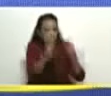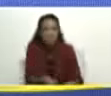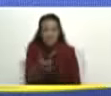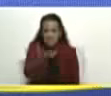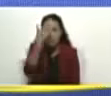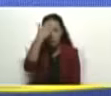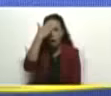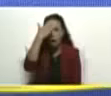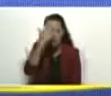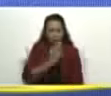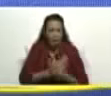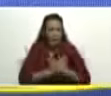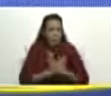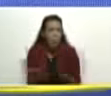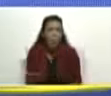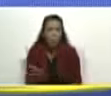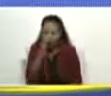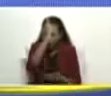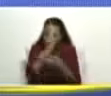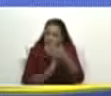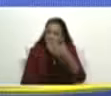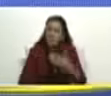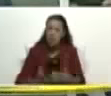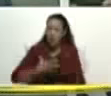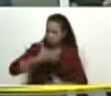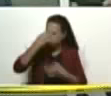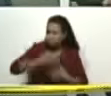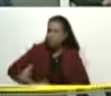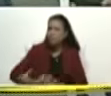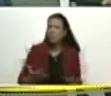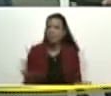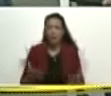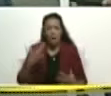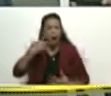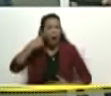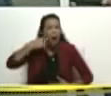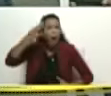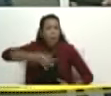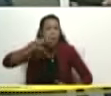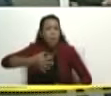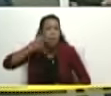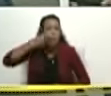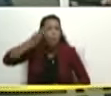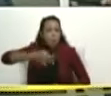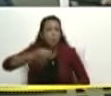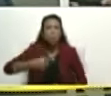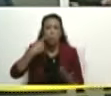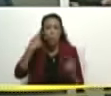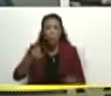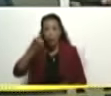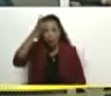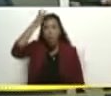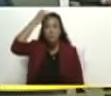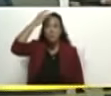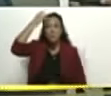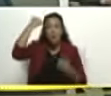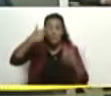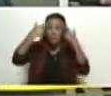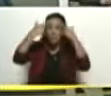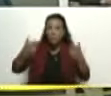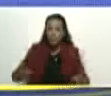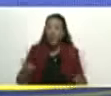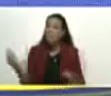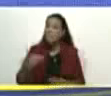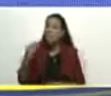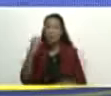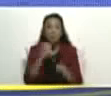conocimiento el amor la honestidad la sinceridad la autenticidad y la capacidad para hacer